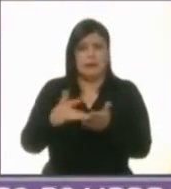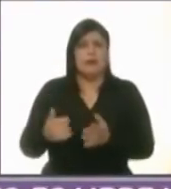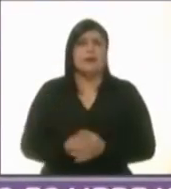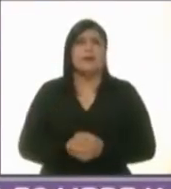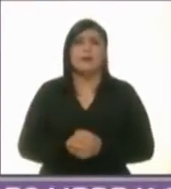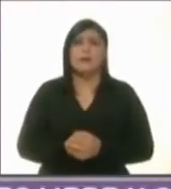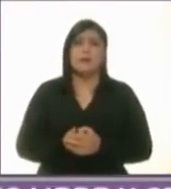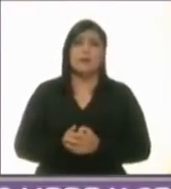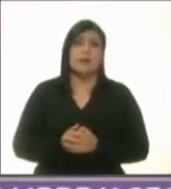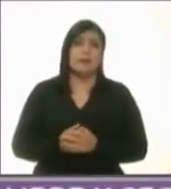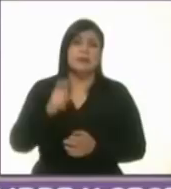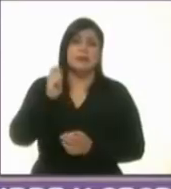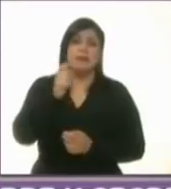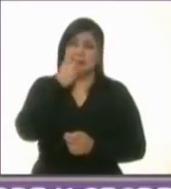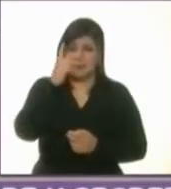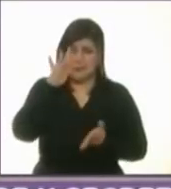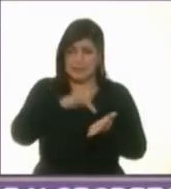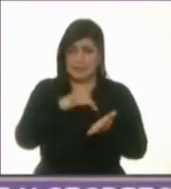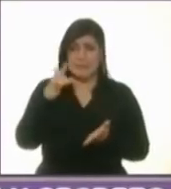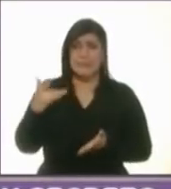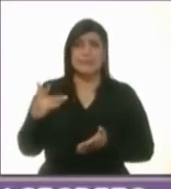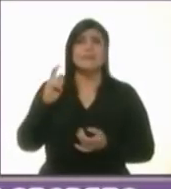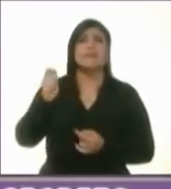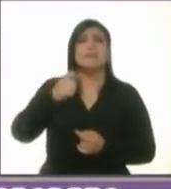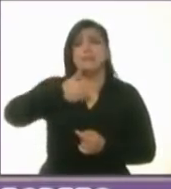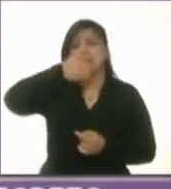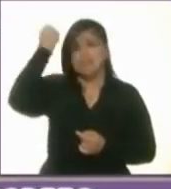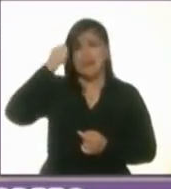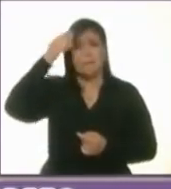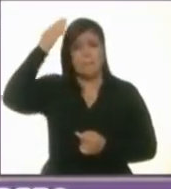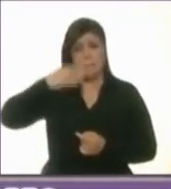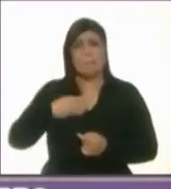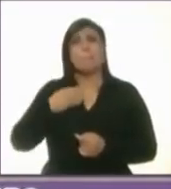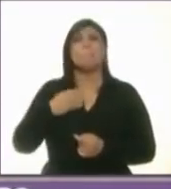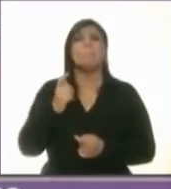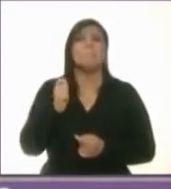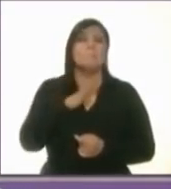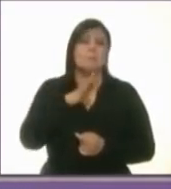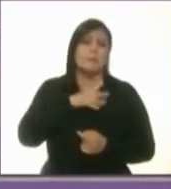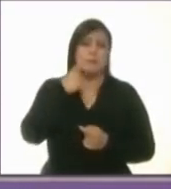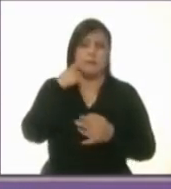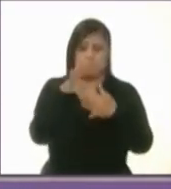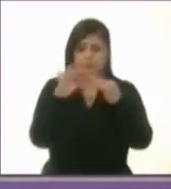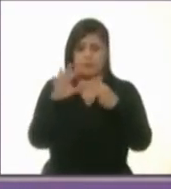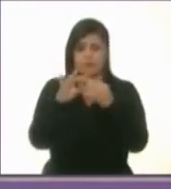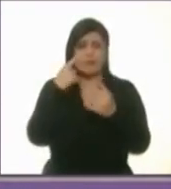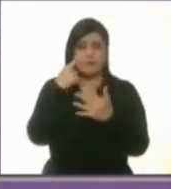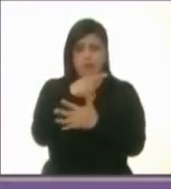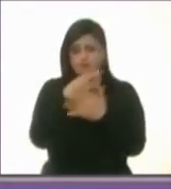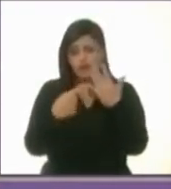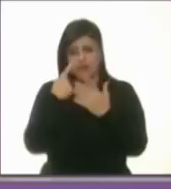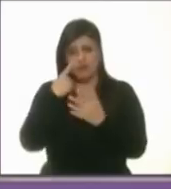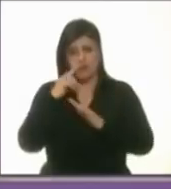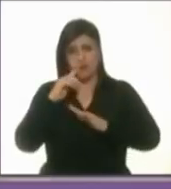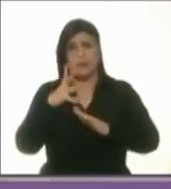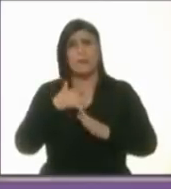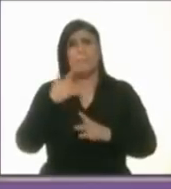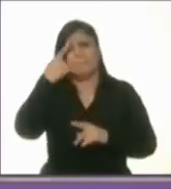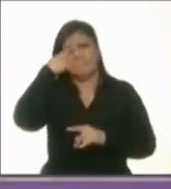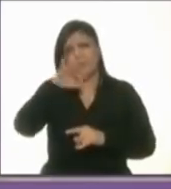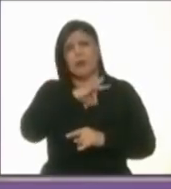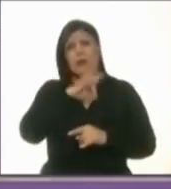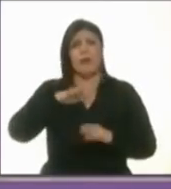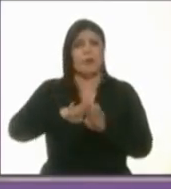Muchísimas gracias, candidata Alejandra Barrales. Justamente hablando de los nombramientos pendientes para integrar el sistema anticorrupción